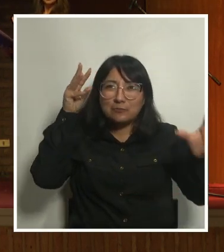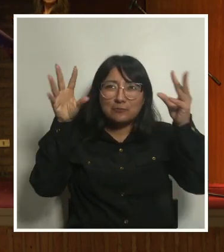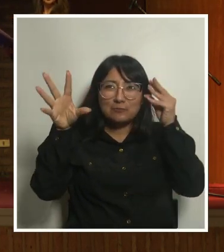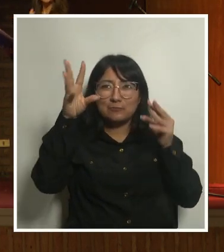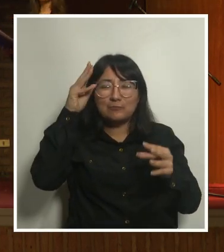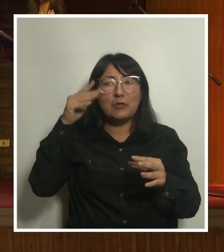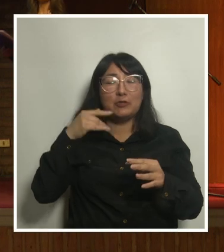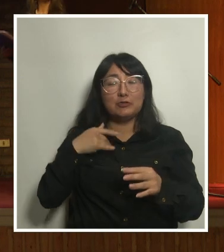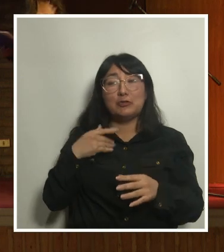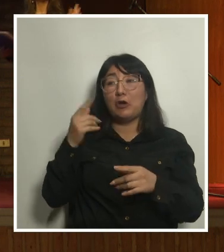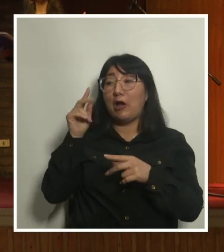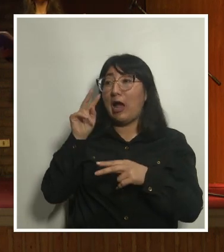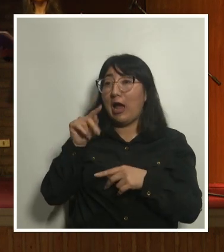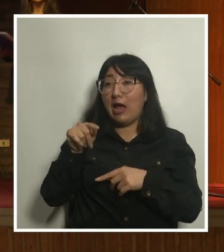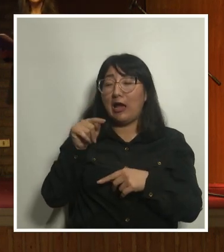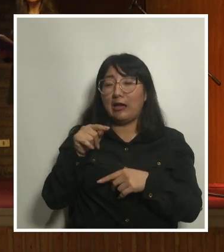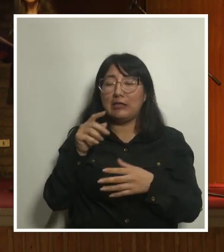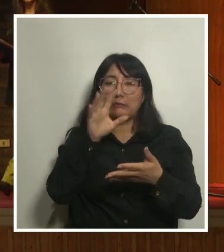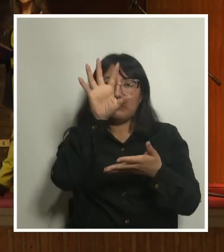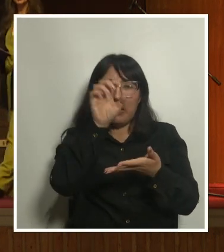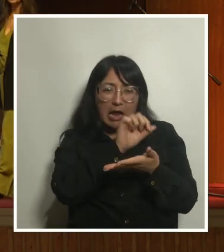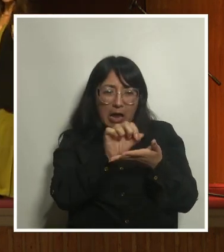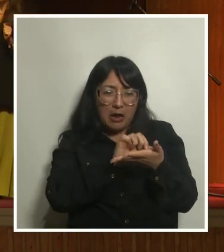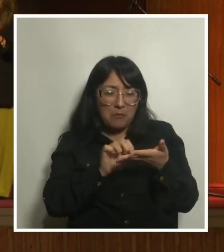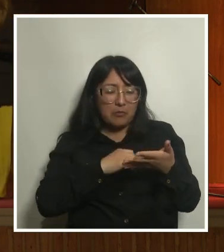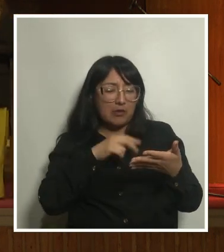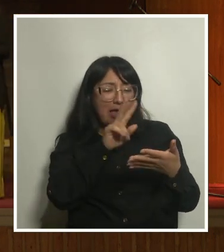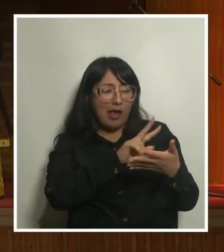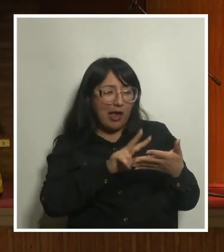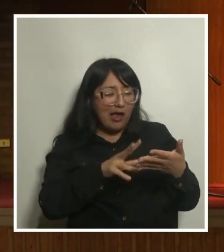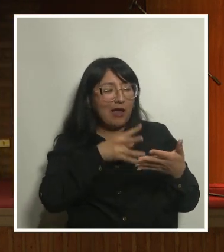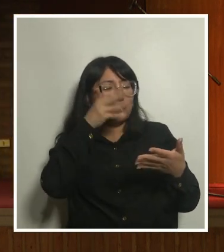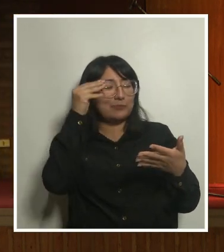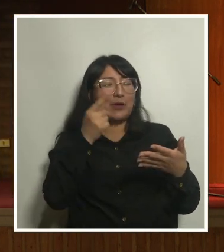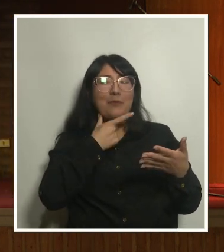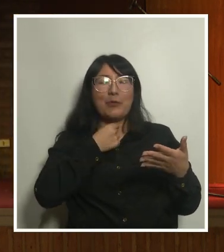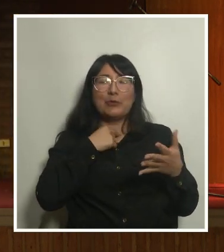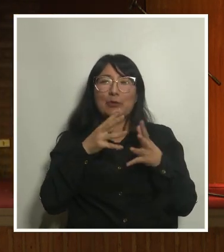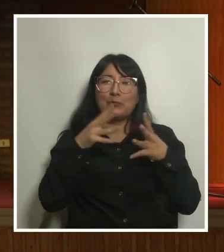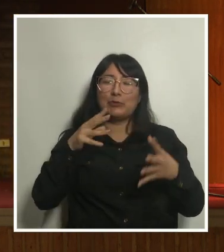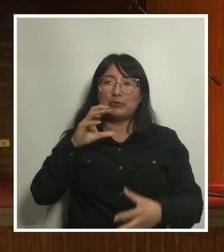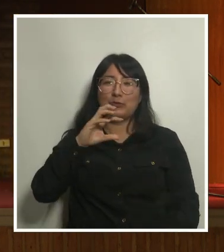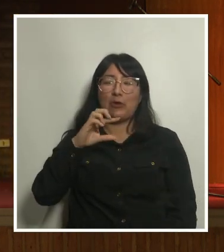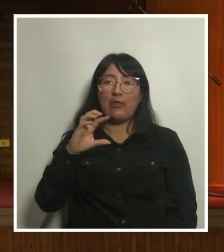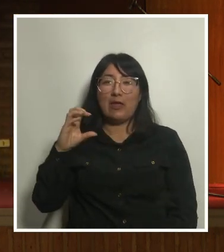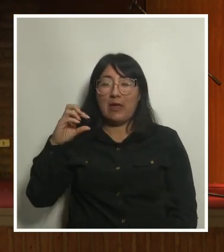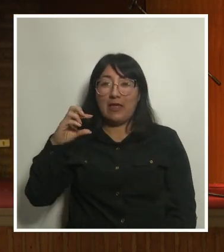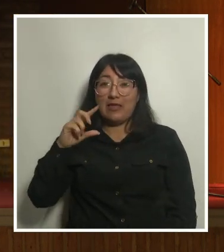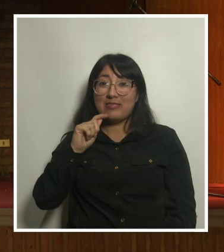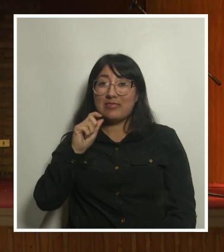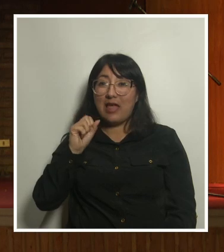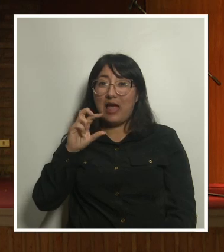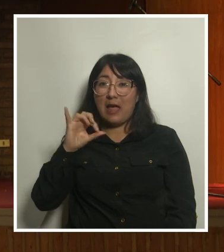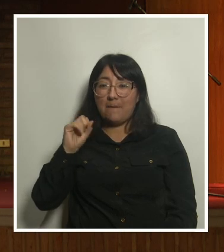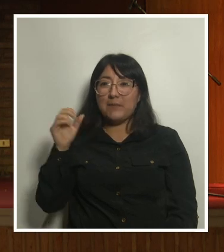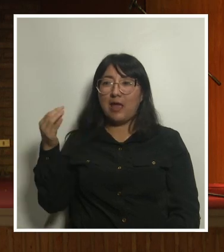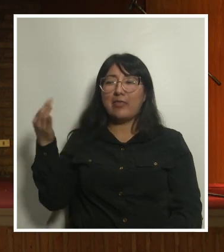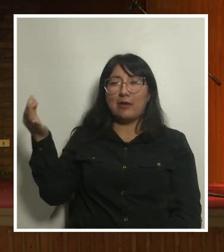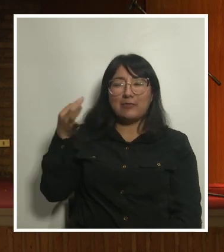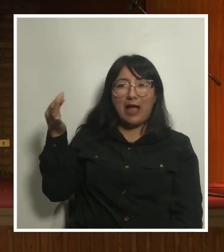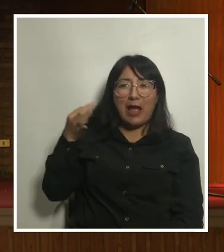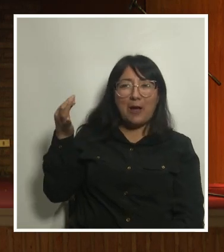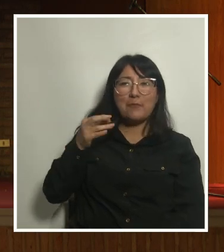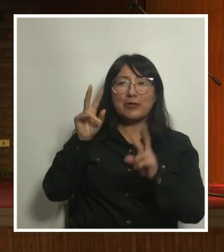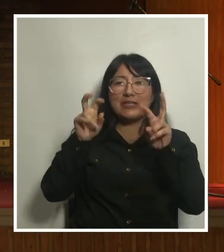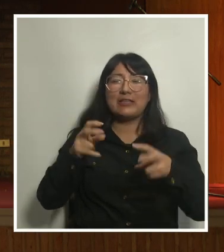Bambalinas, por ejemplo, tomé apuntes. Me encantó lo que contaba Paola Tapia, de su experiencia en transporte público, de